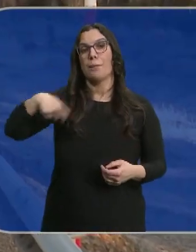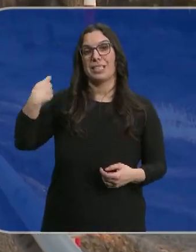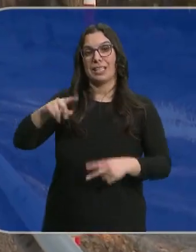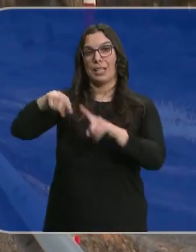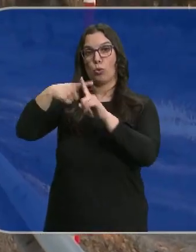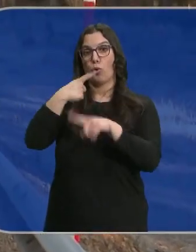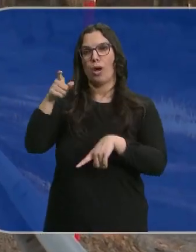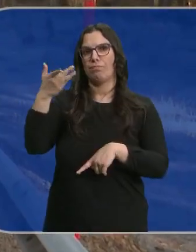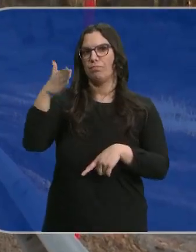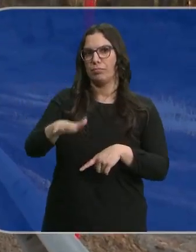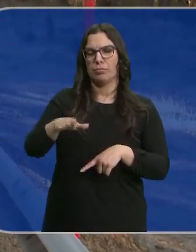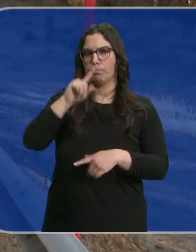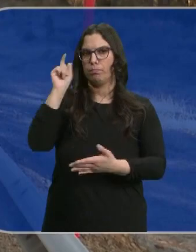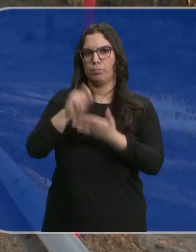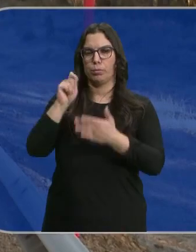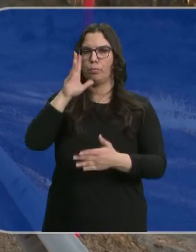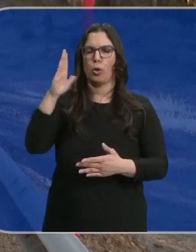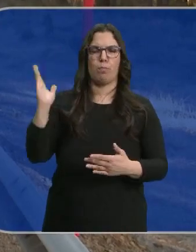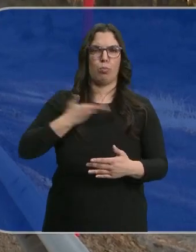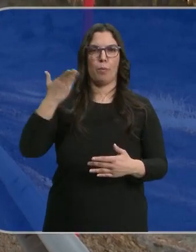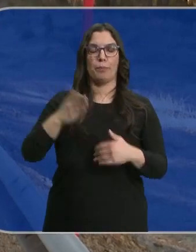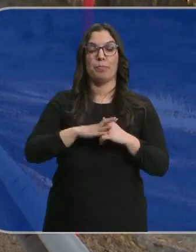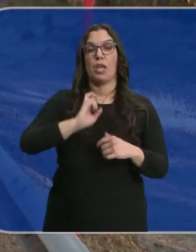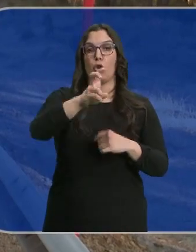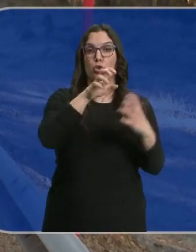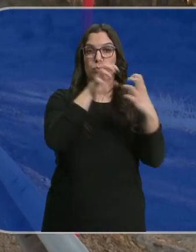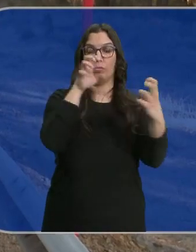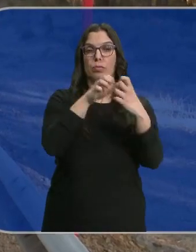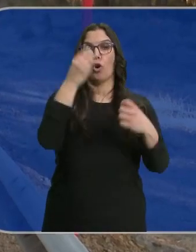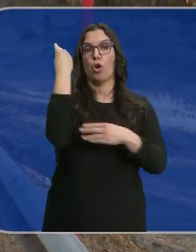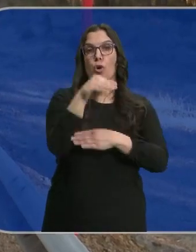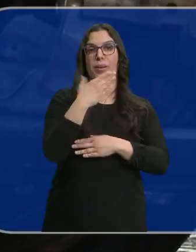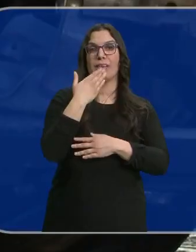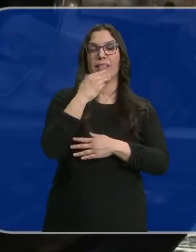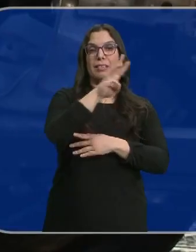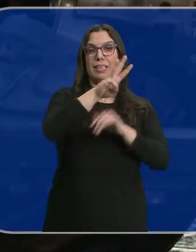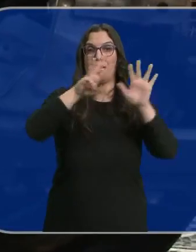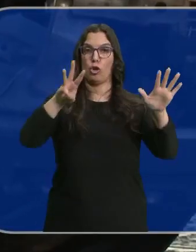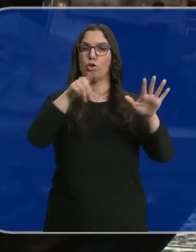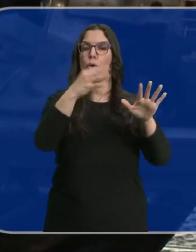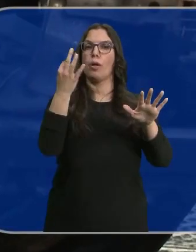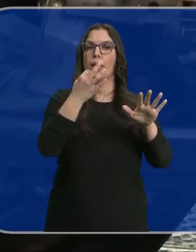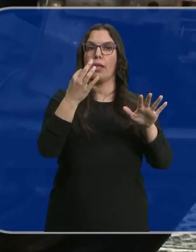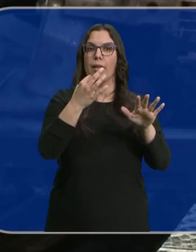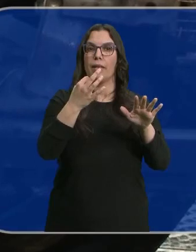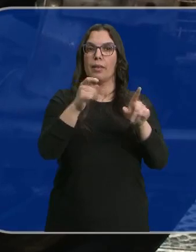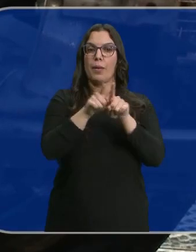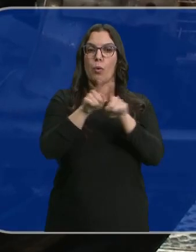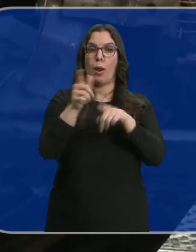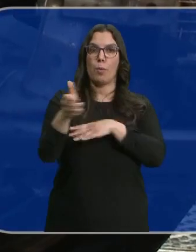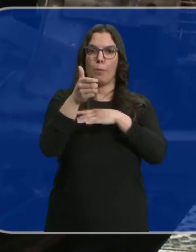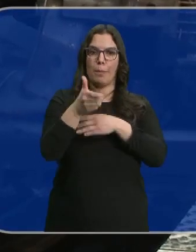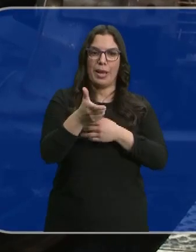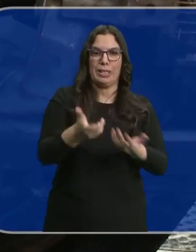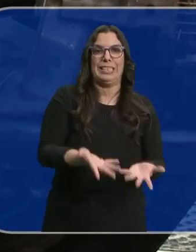localidad, perdía la vida en el acto a causa del impacto. En el otro vehículo, un joven de 38 años que tenía que ser excarcelado por los bomberos,